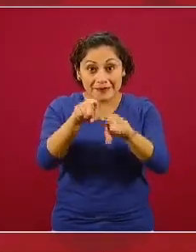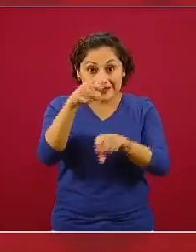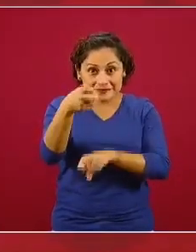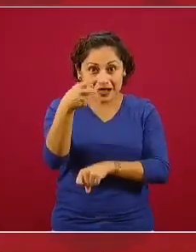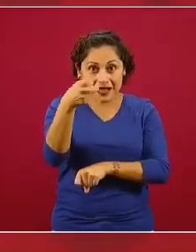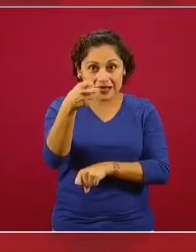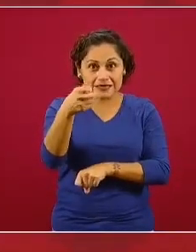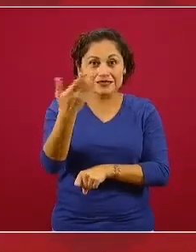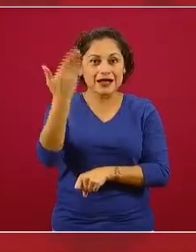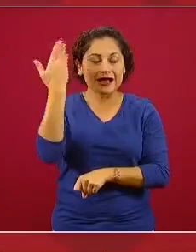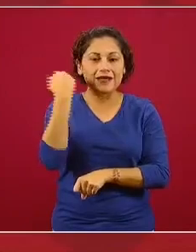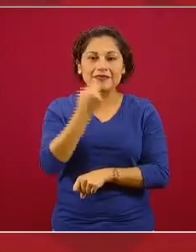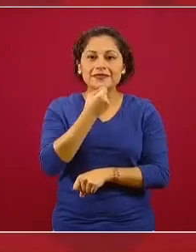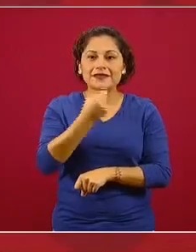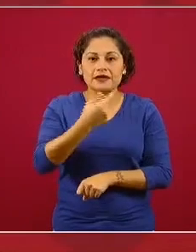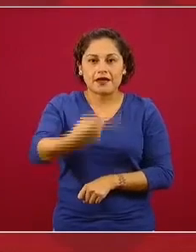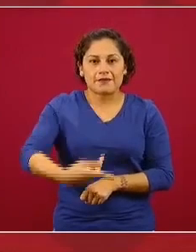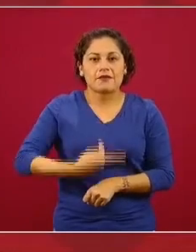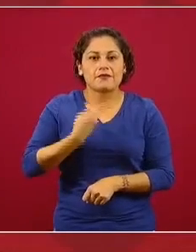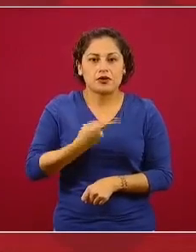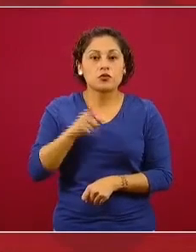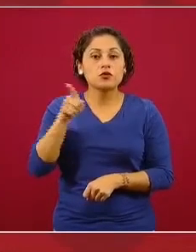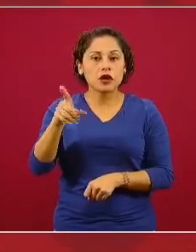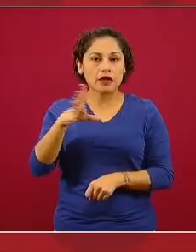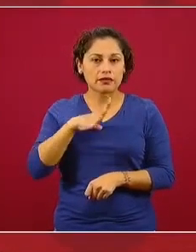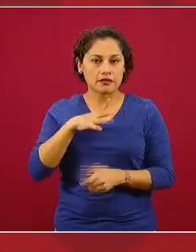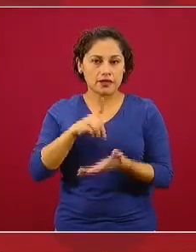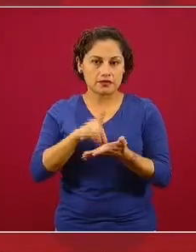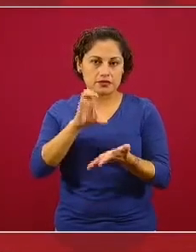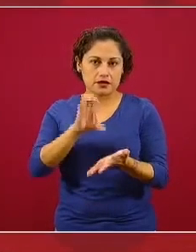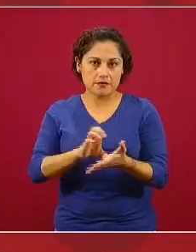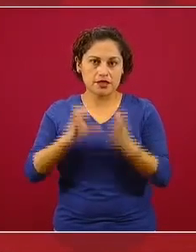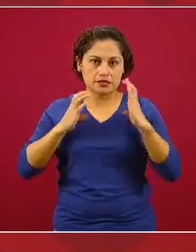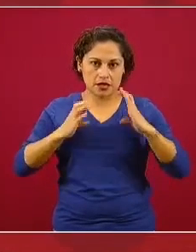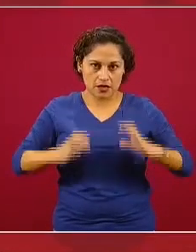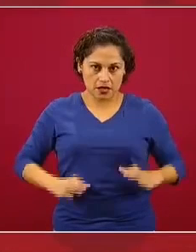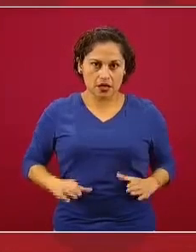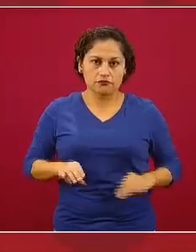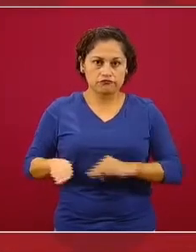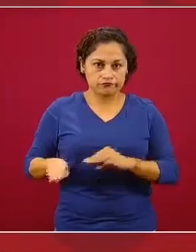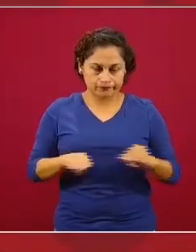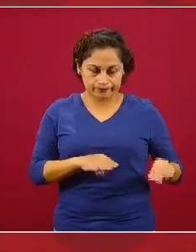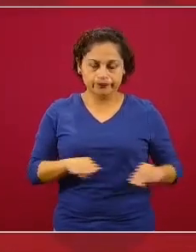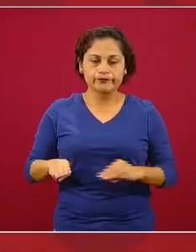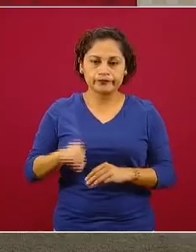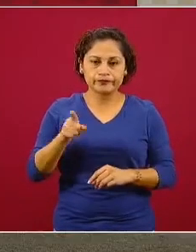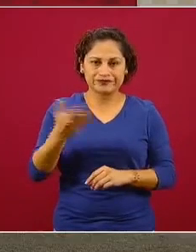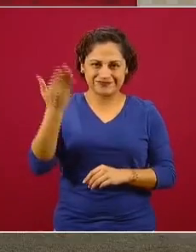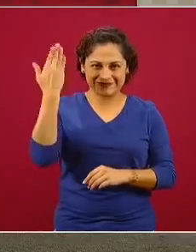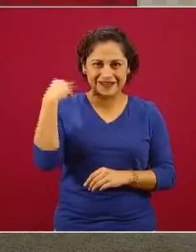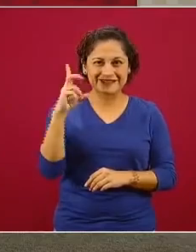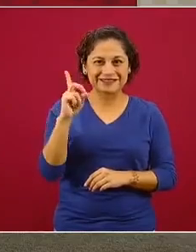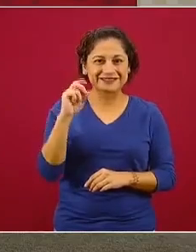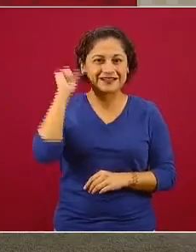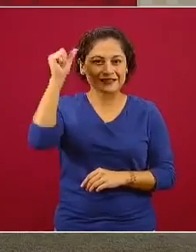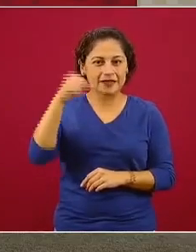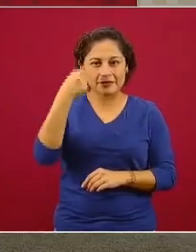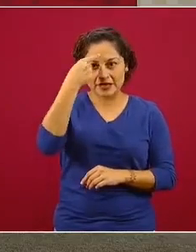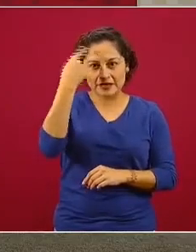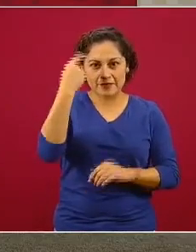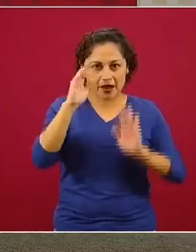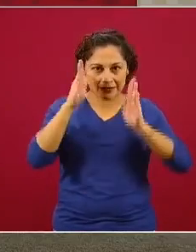niña con una discapacidad motriz el 30 de abril, cuando tuvimos la sesión dedicada a ellas y ellos.